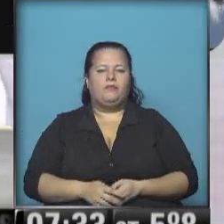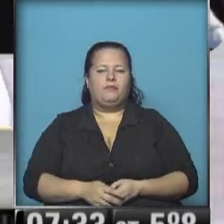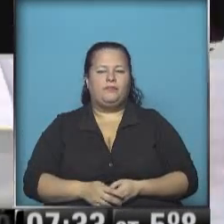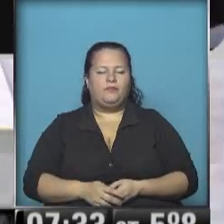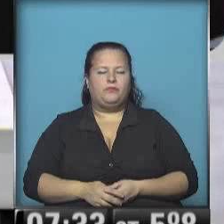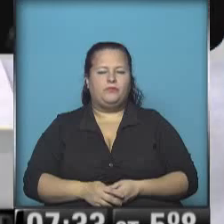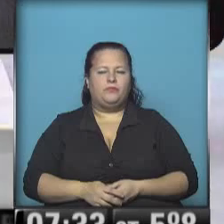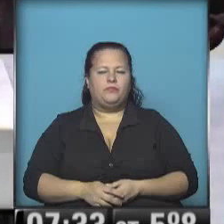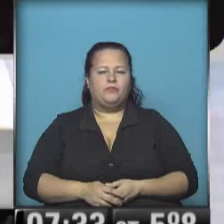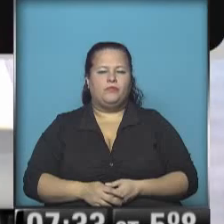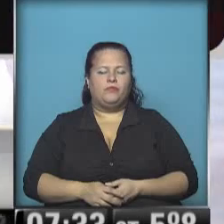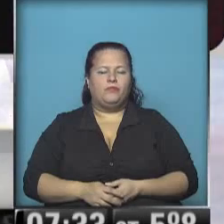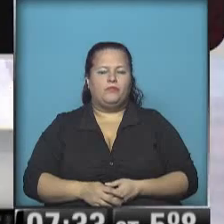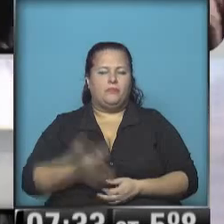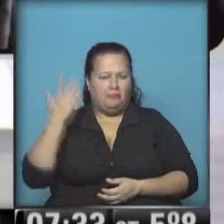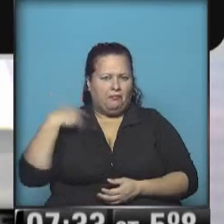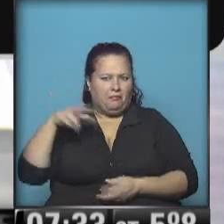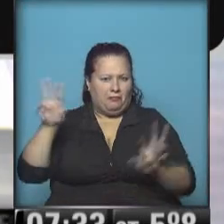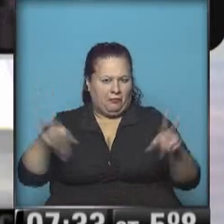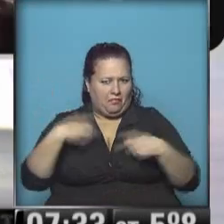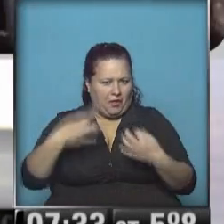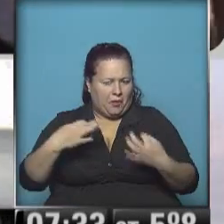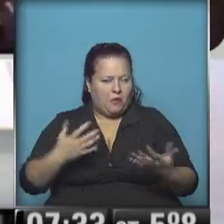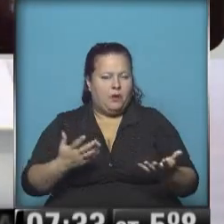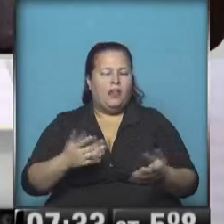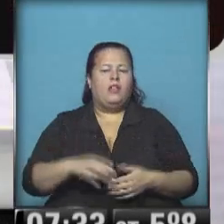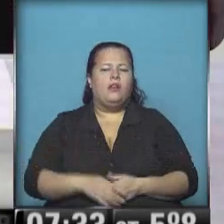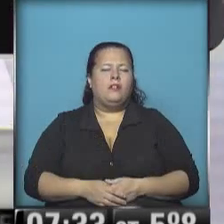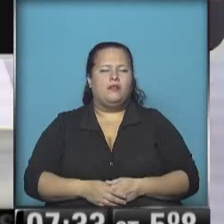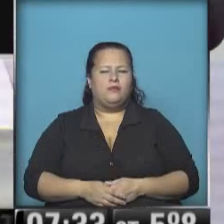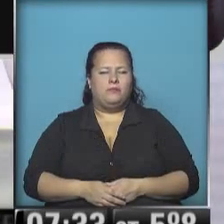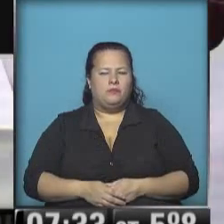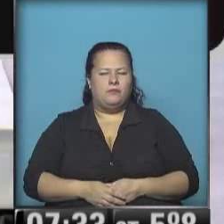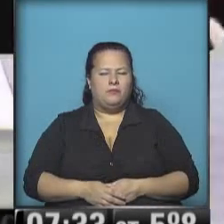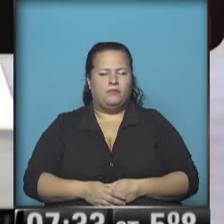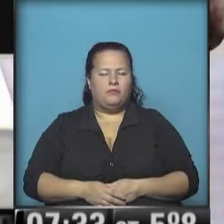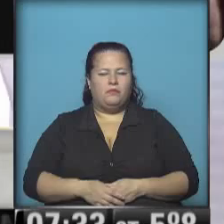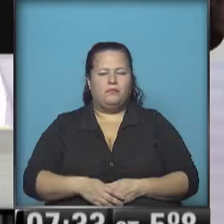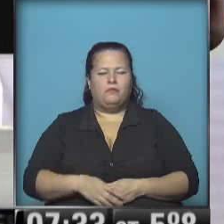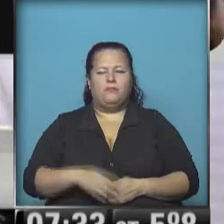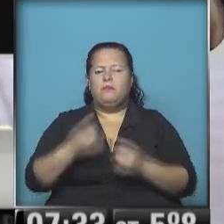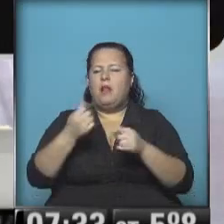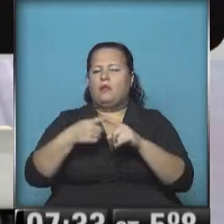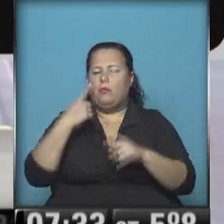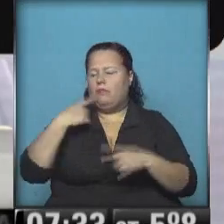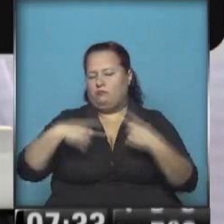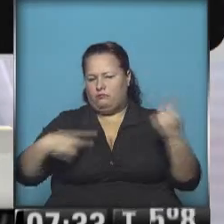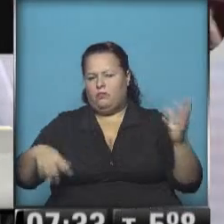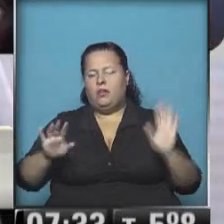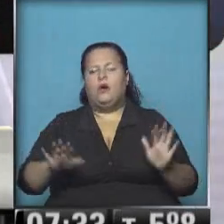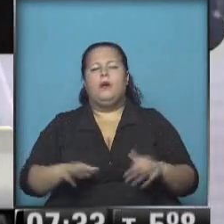venimos, o sea, facturando, ¿no? 200.000 pollos diarios. Bueno, etcétera.